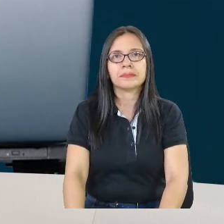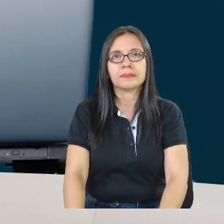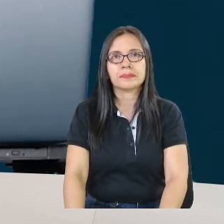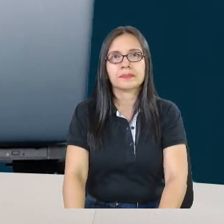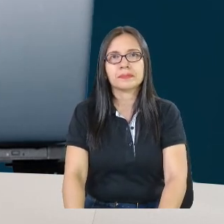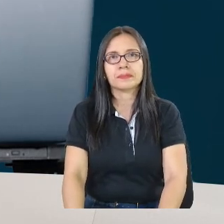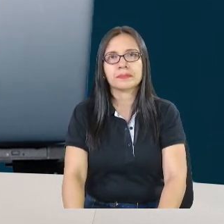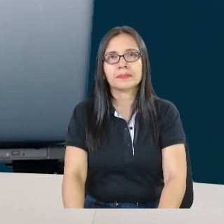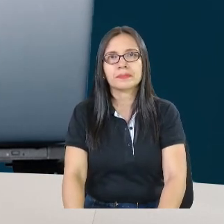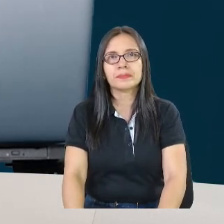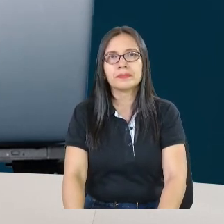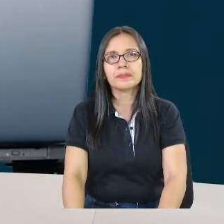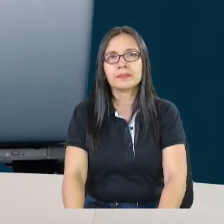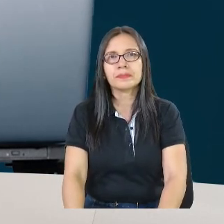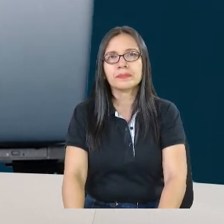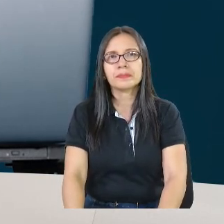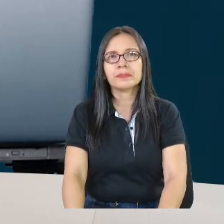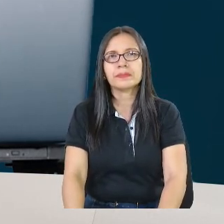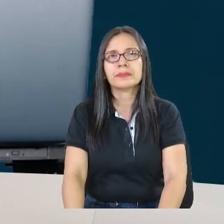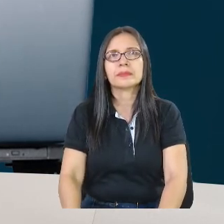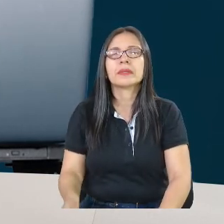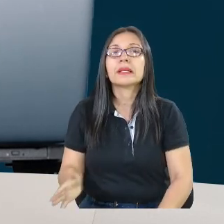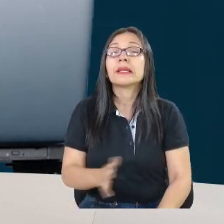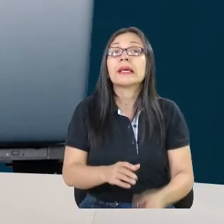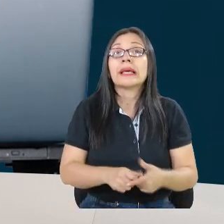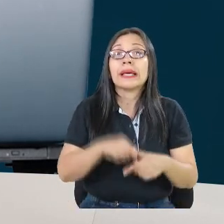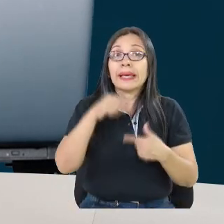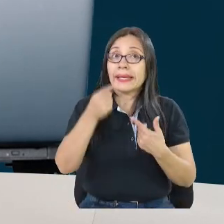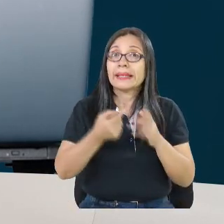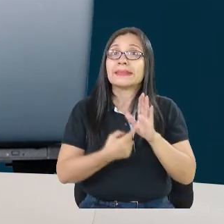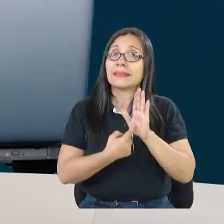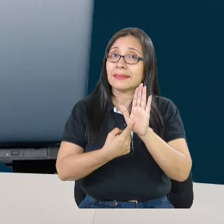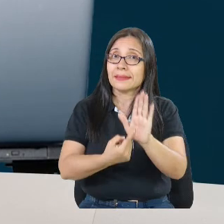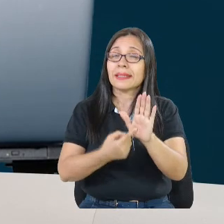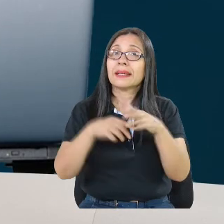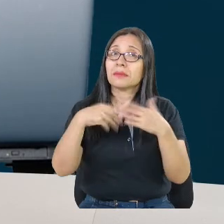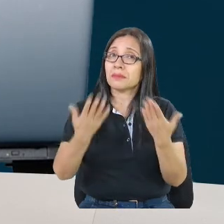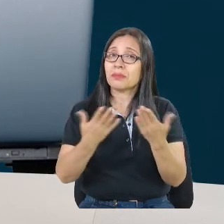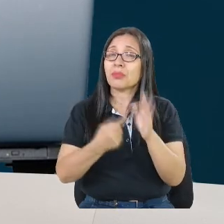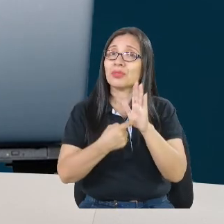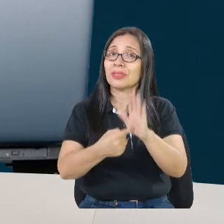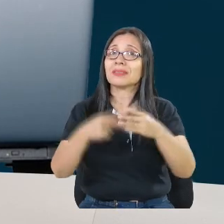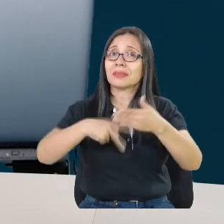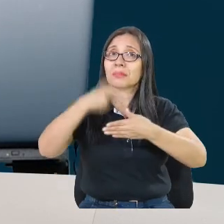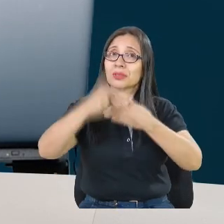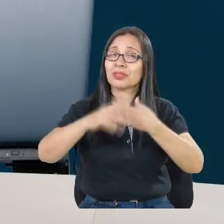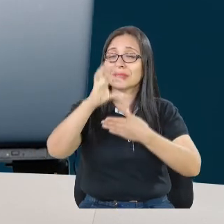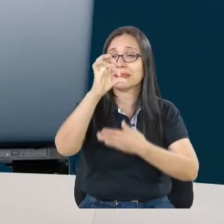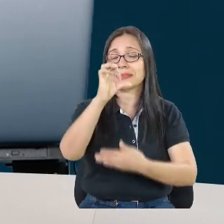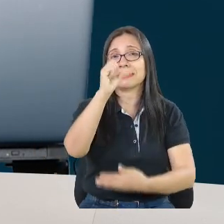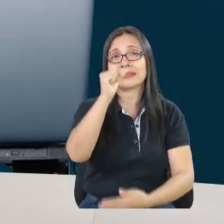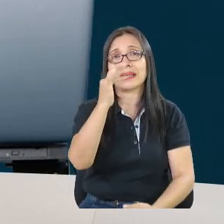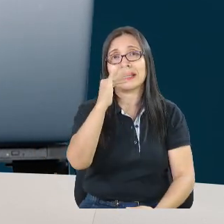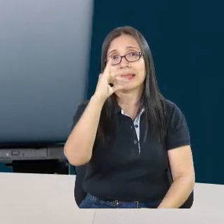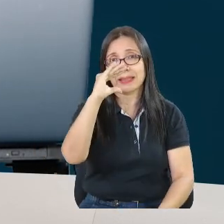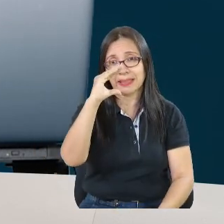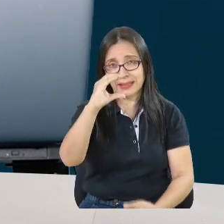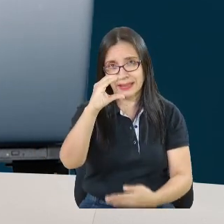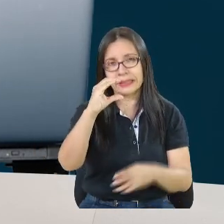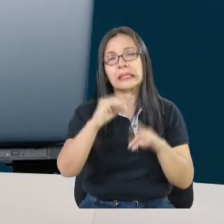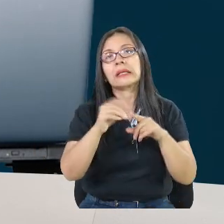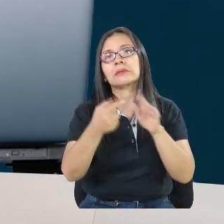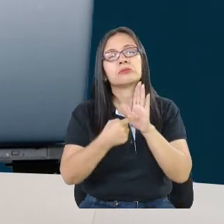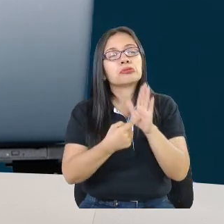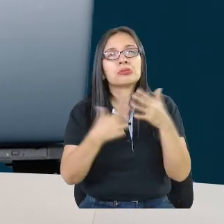Y en este caso, pues, es presentarles la experiencia de Satiq al territorio. Es una experiencia donde